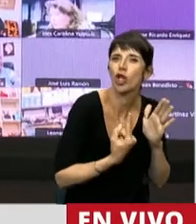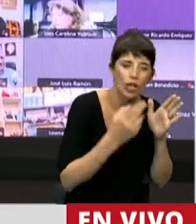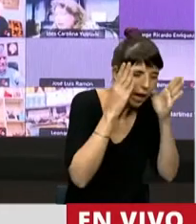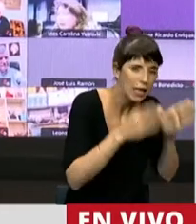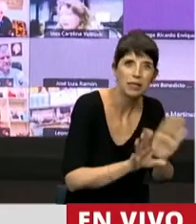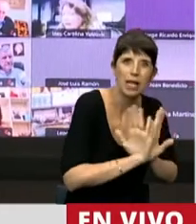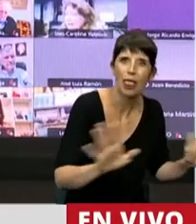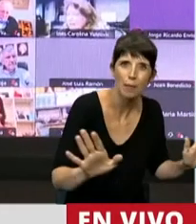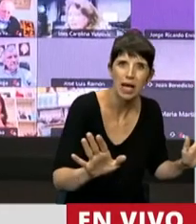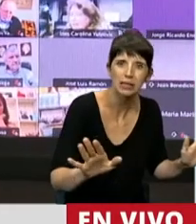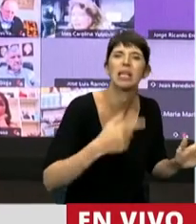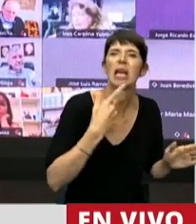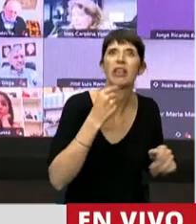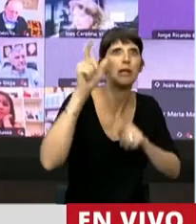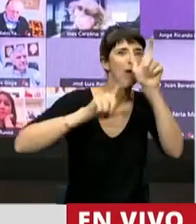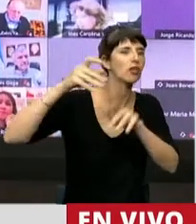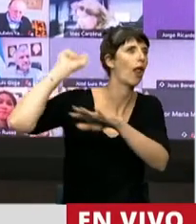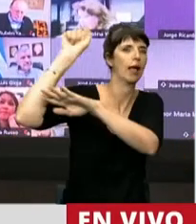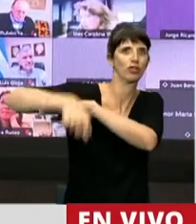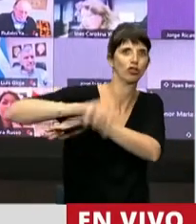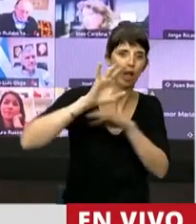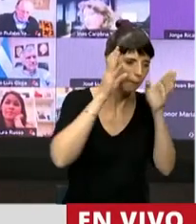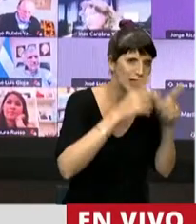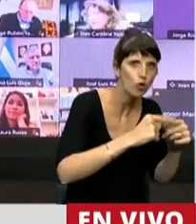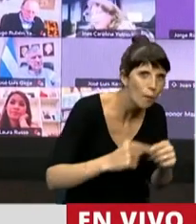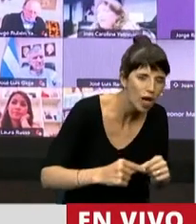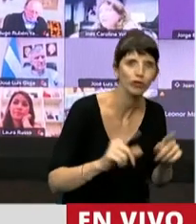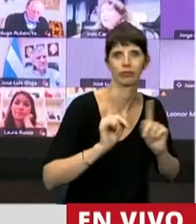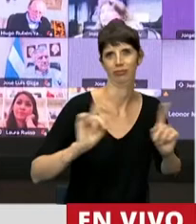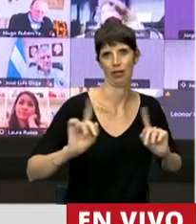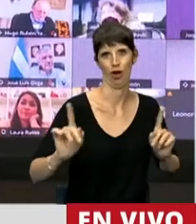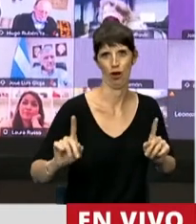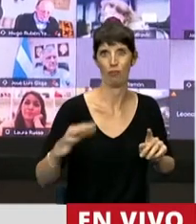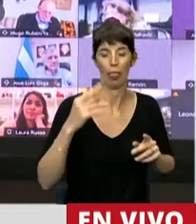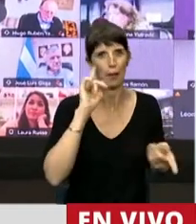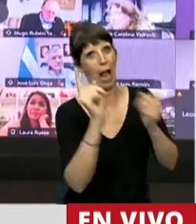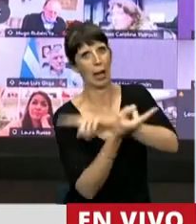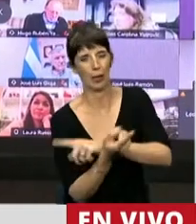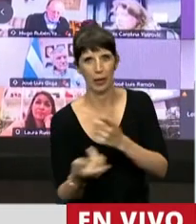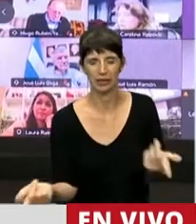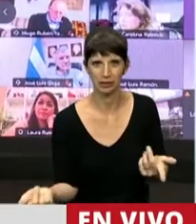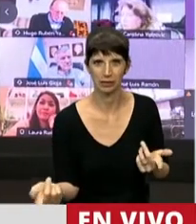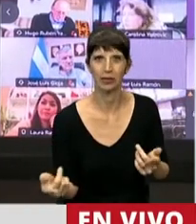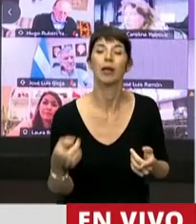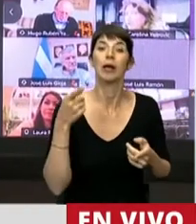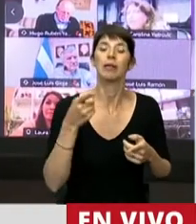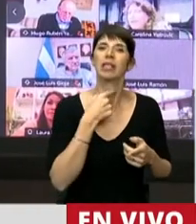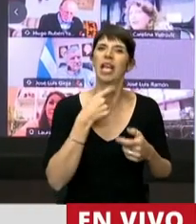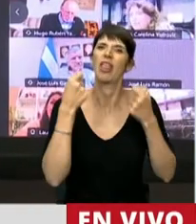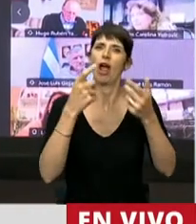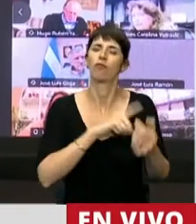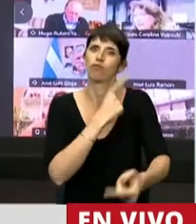las estadísticas. Con la consigna de fortalecer el federalismo, propuso la idea de las capitales